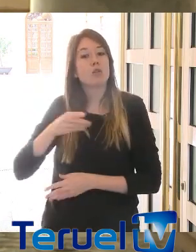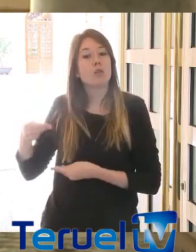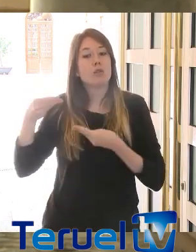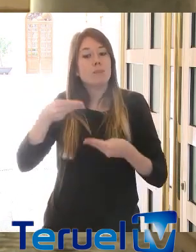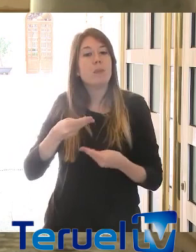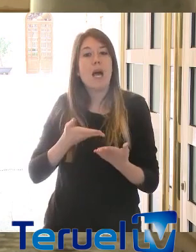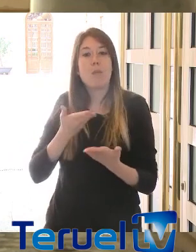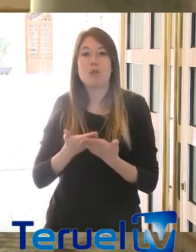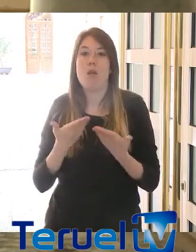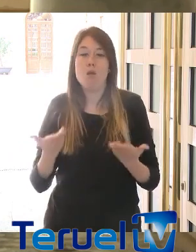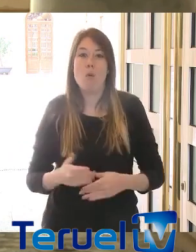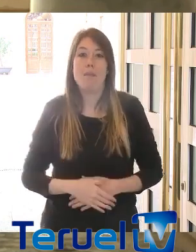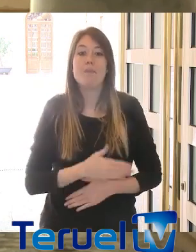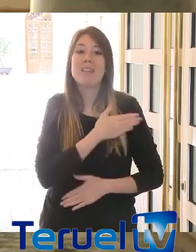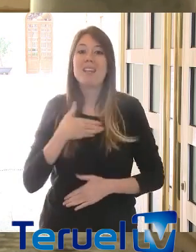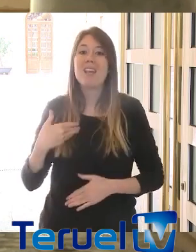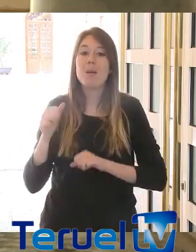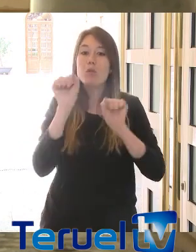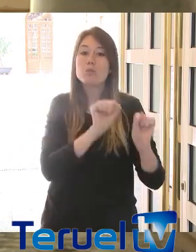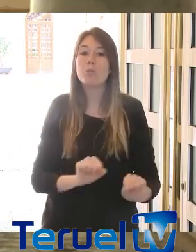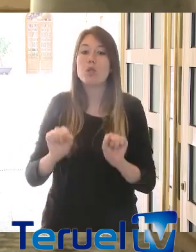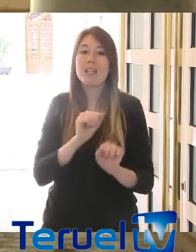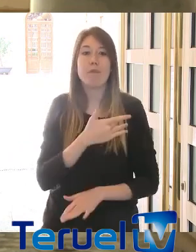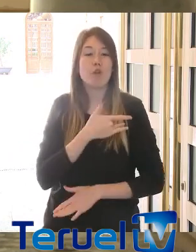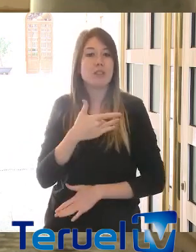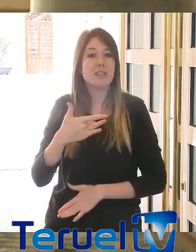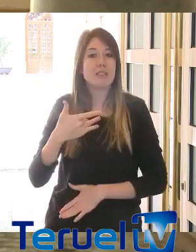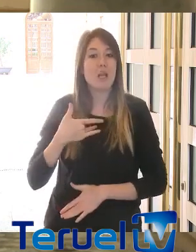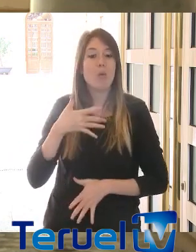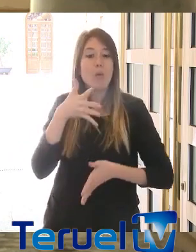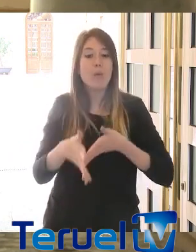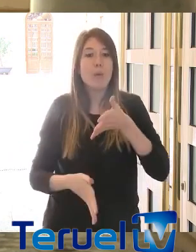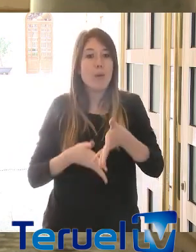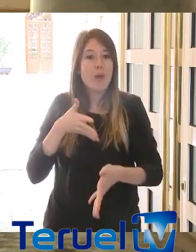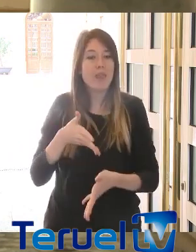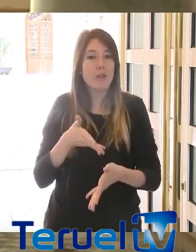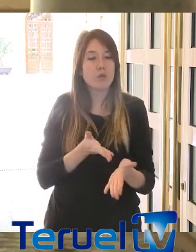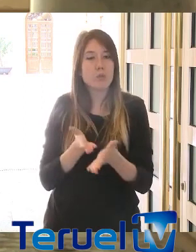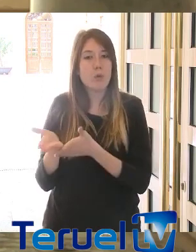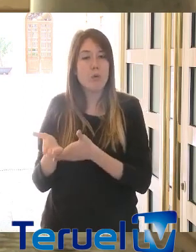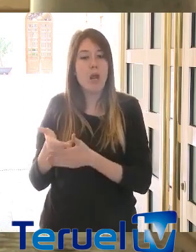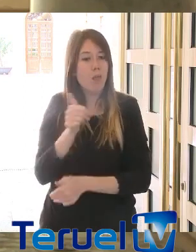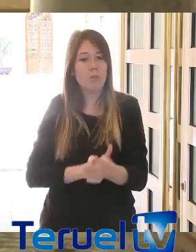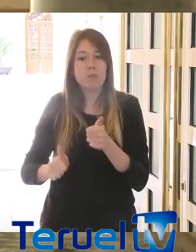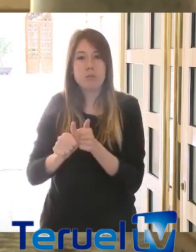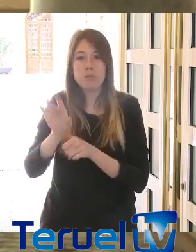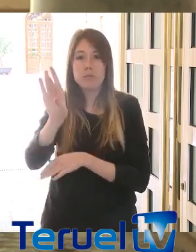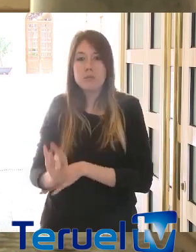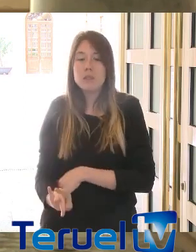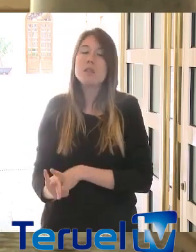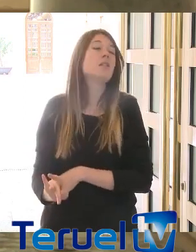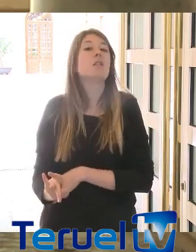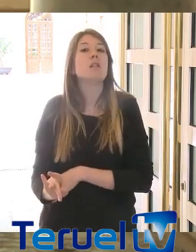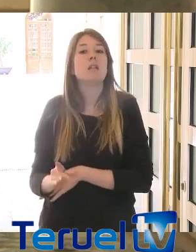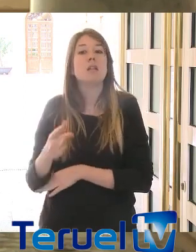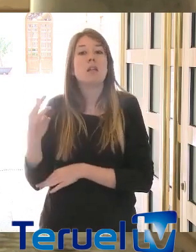creemos que la protección y la salud de los ciudadanos, por un lado, que es absolutamente prioritaria, también se tiene que llevar